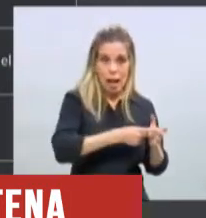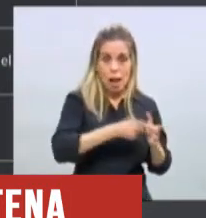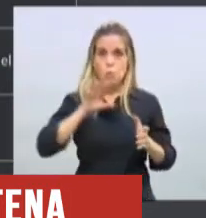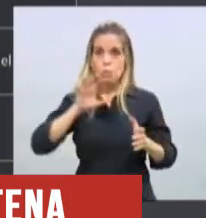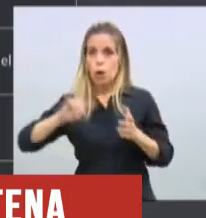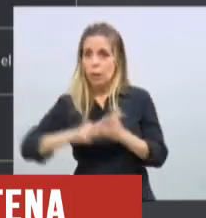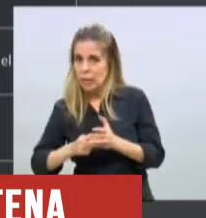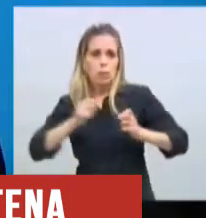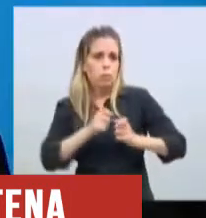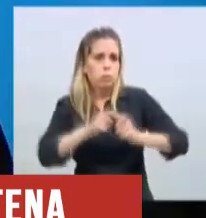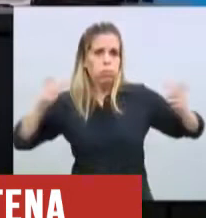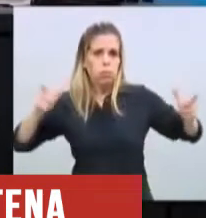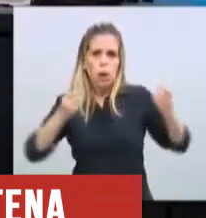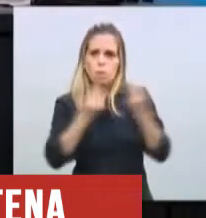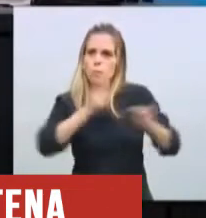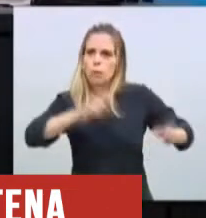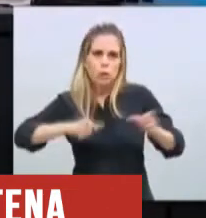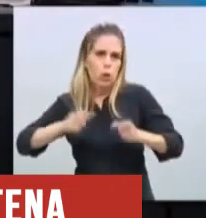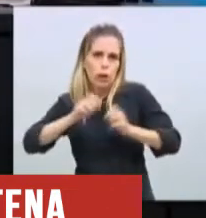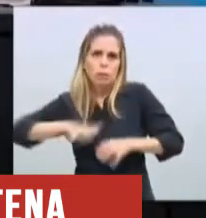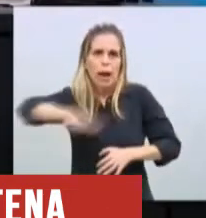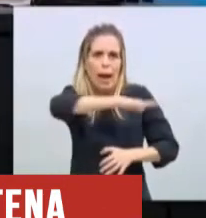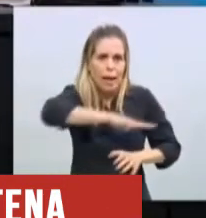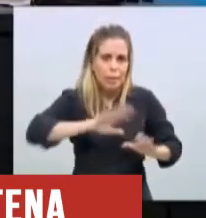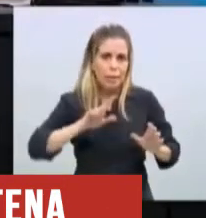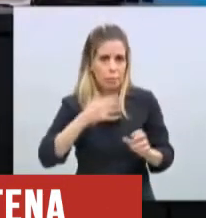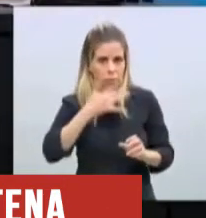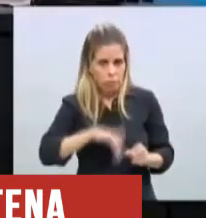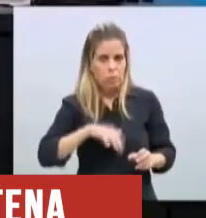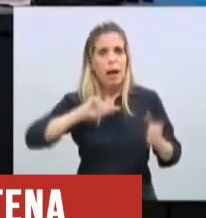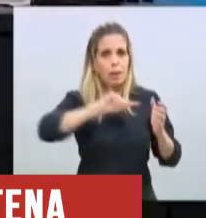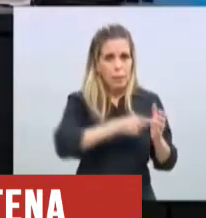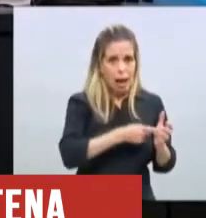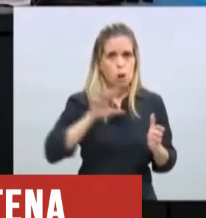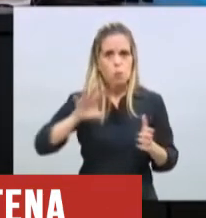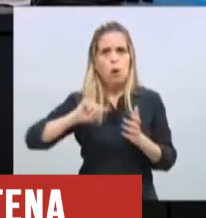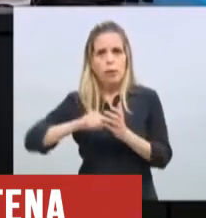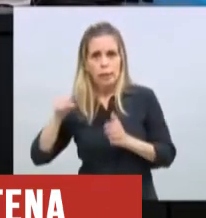3. En Ciudad de Buenos Aires, en el área metropolitana de Buenos Aires,